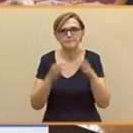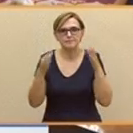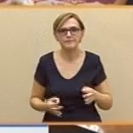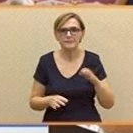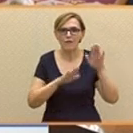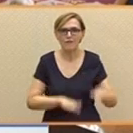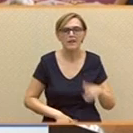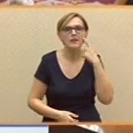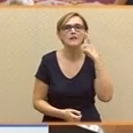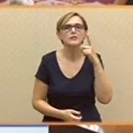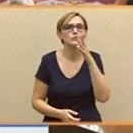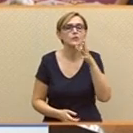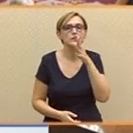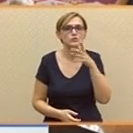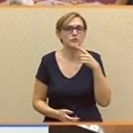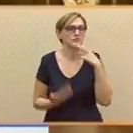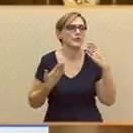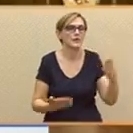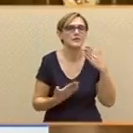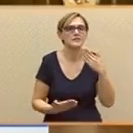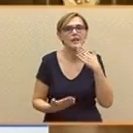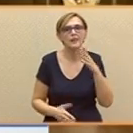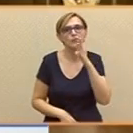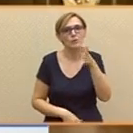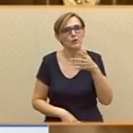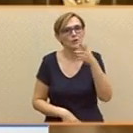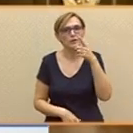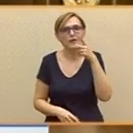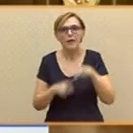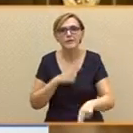y por eso hoy le doy las gracias por no facilitar un gobierno del PP.